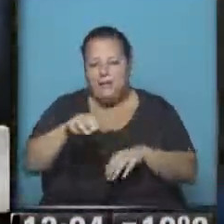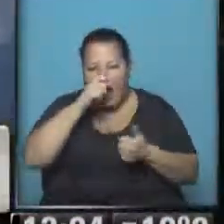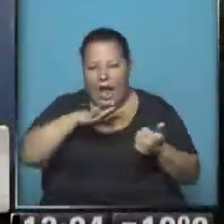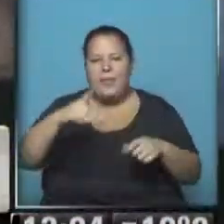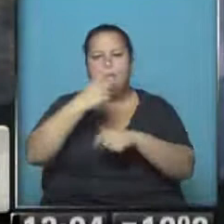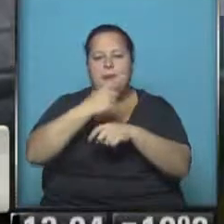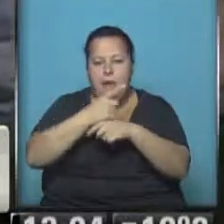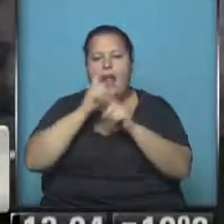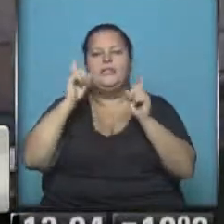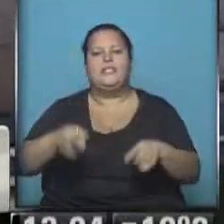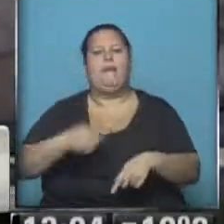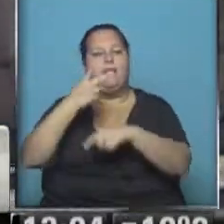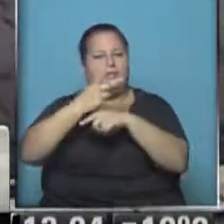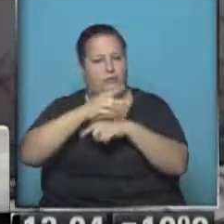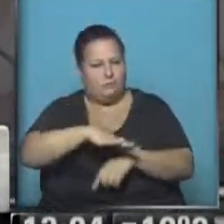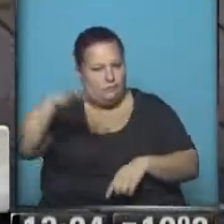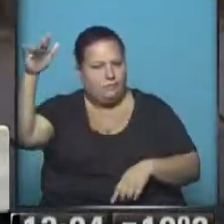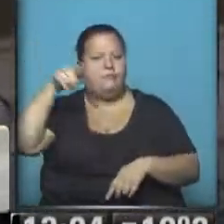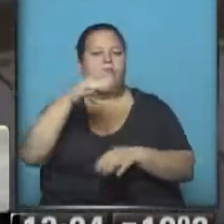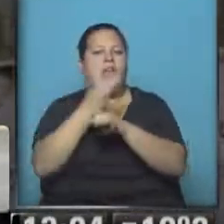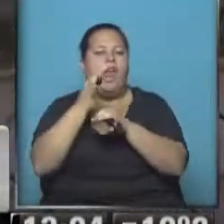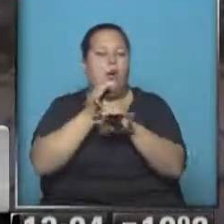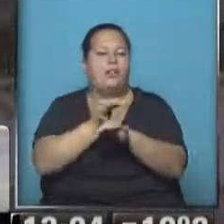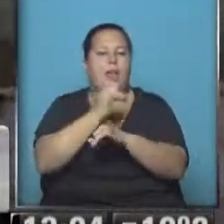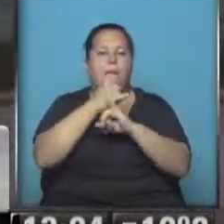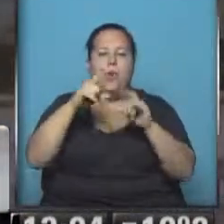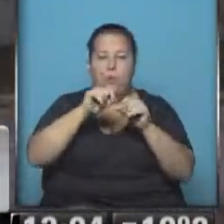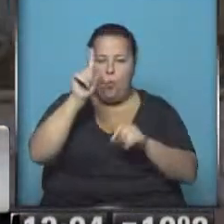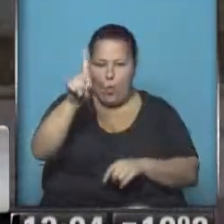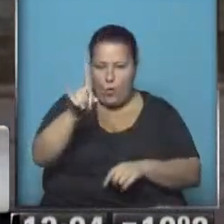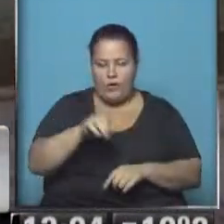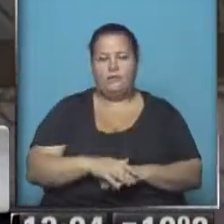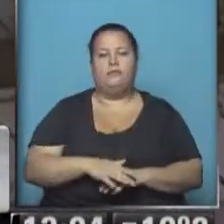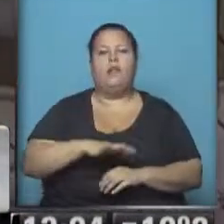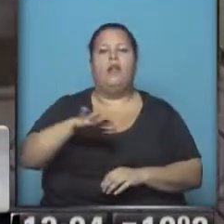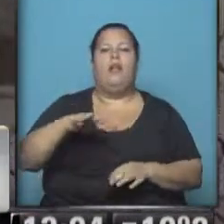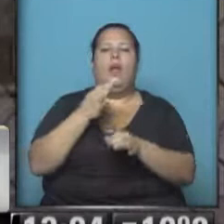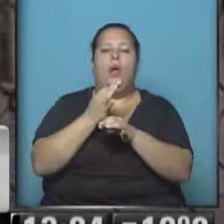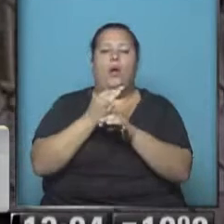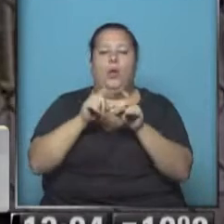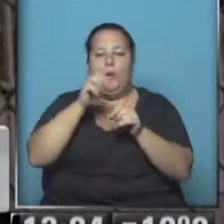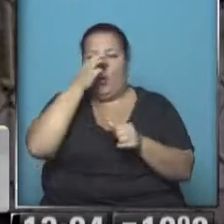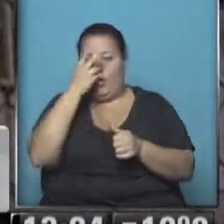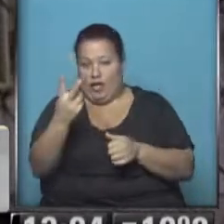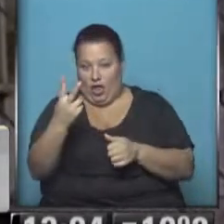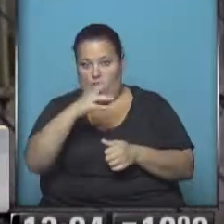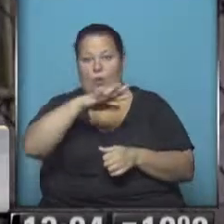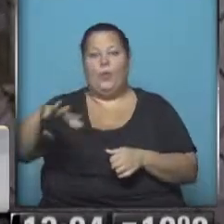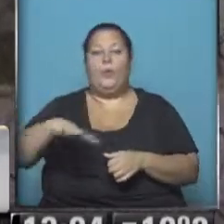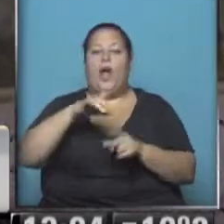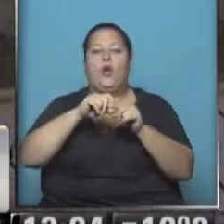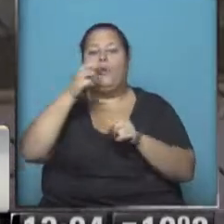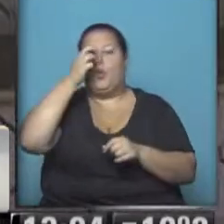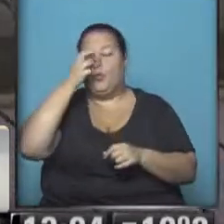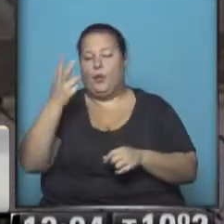nivel primario, también de nivel secundario. Estamos hablando de la escuela de enseñanza media número uno, de la escuela número 22 del distrito escolar número